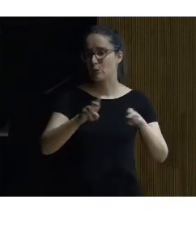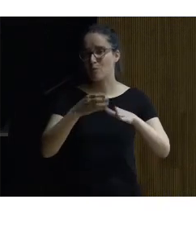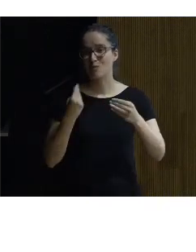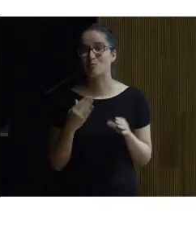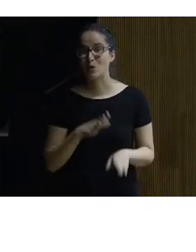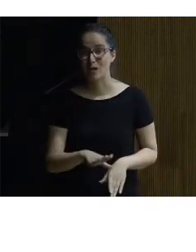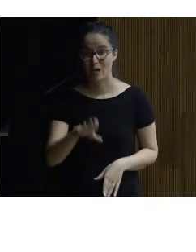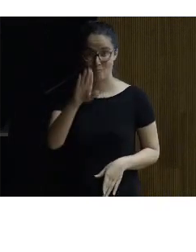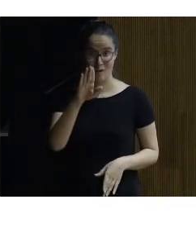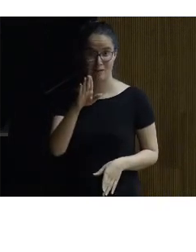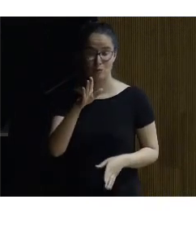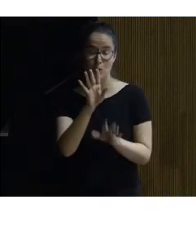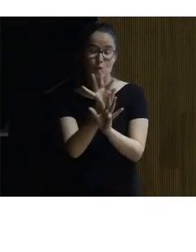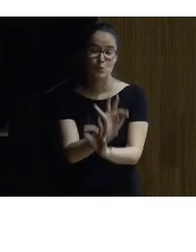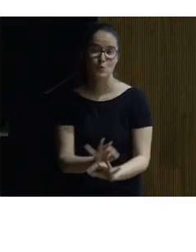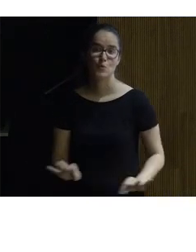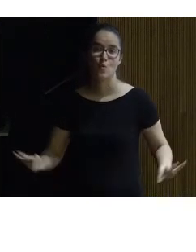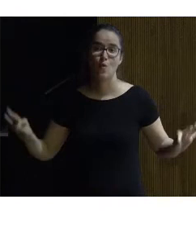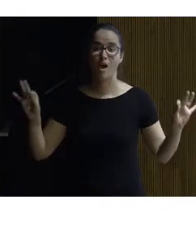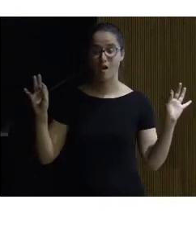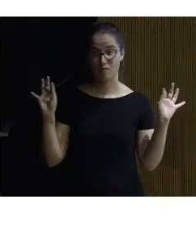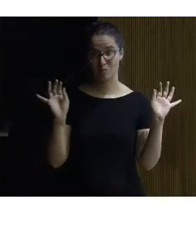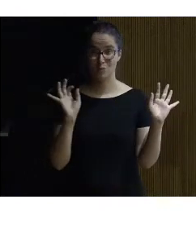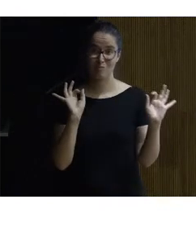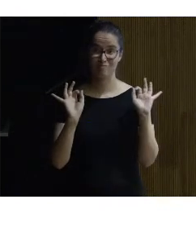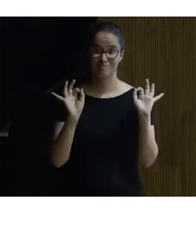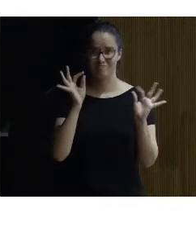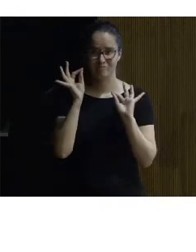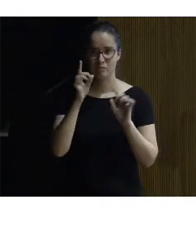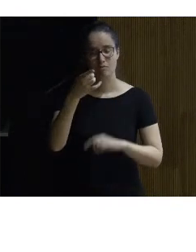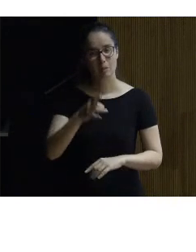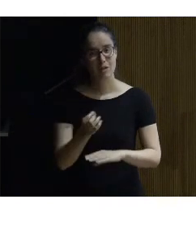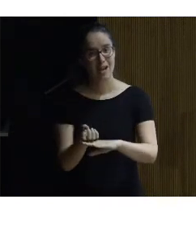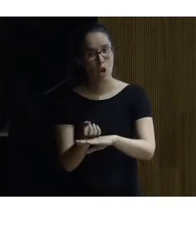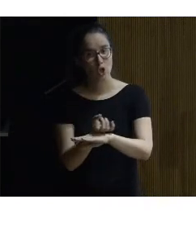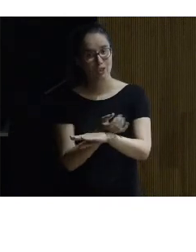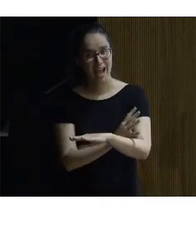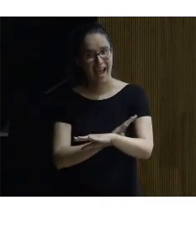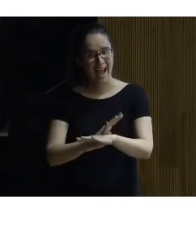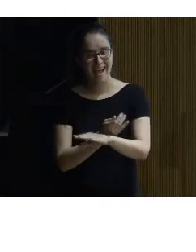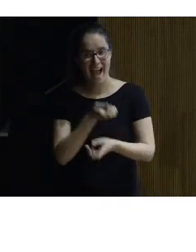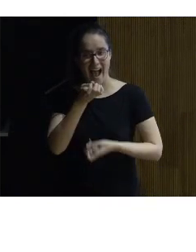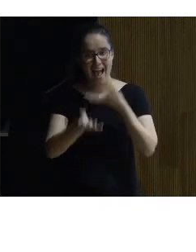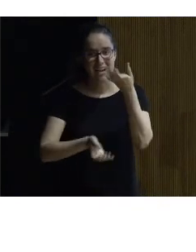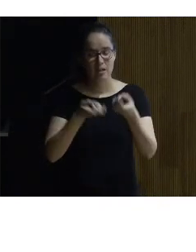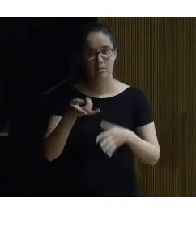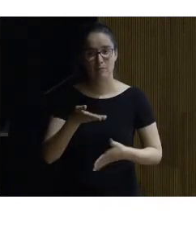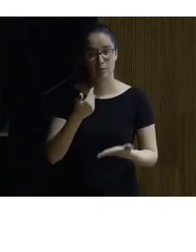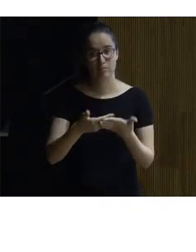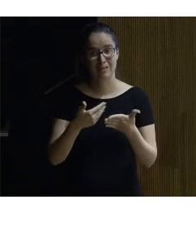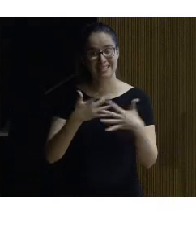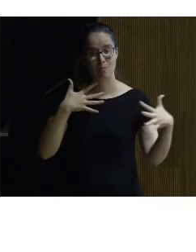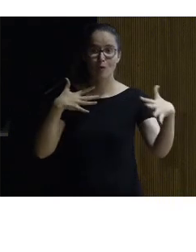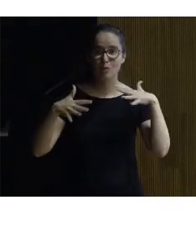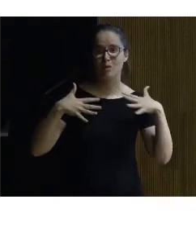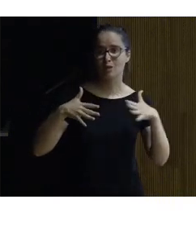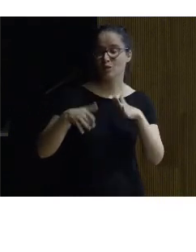rampa muy suave muy estricta y también en los jardines pues también para garantizar ese movimiento